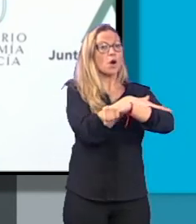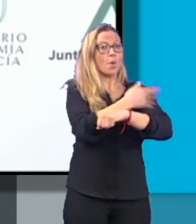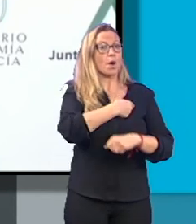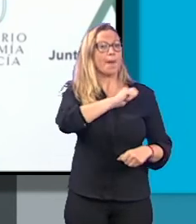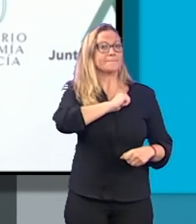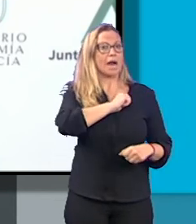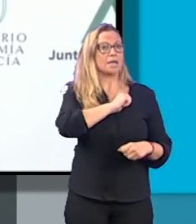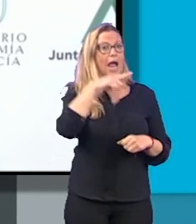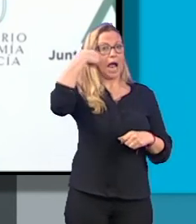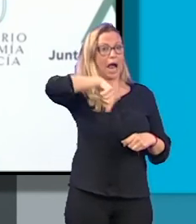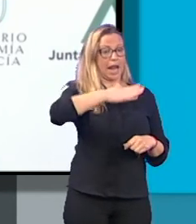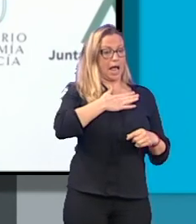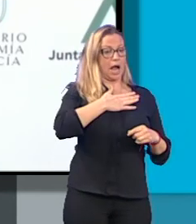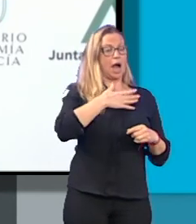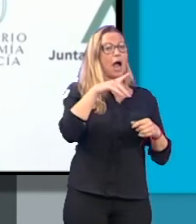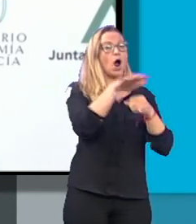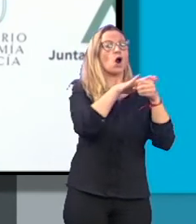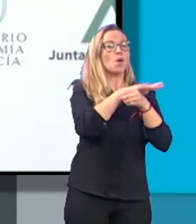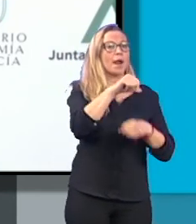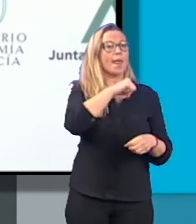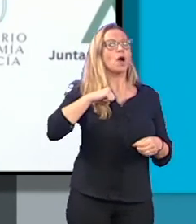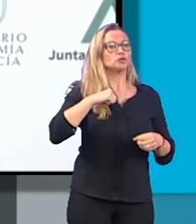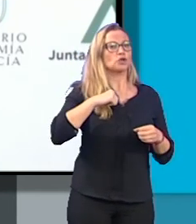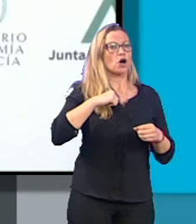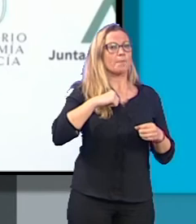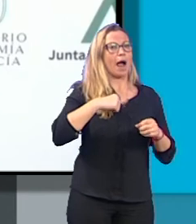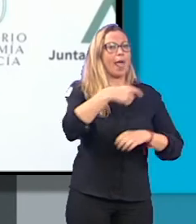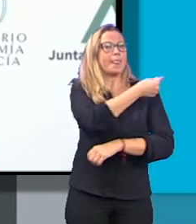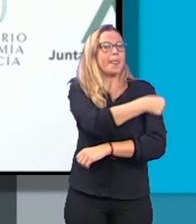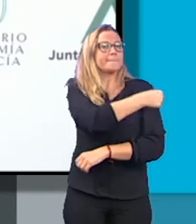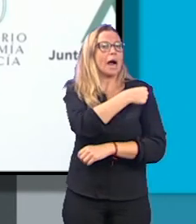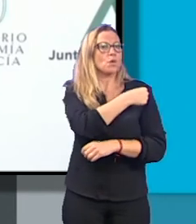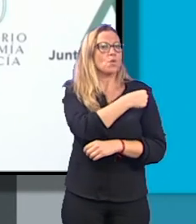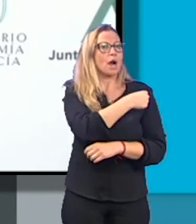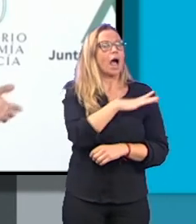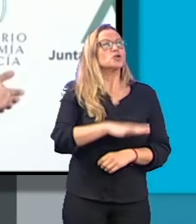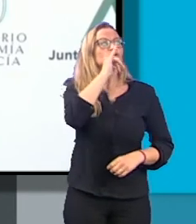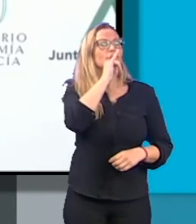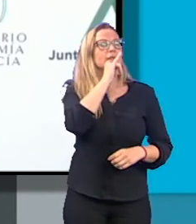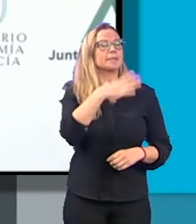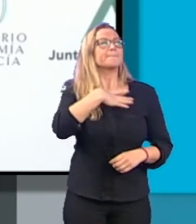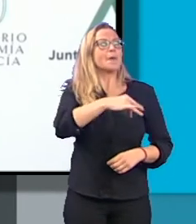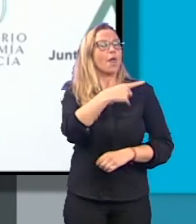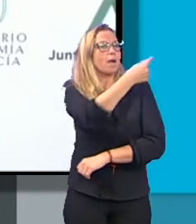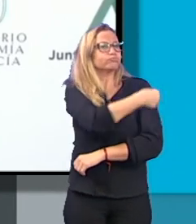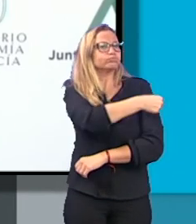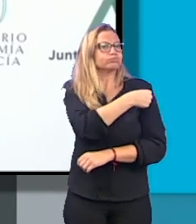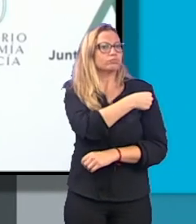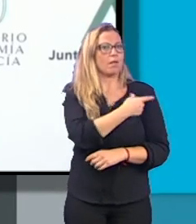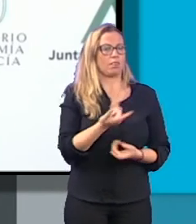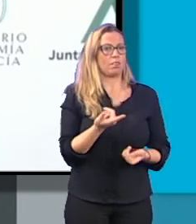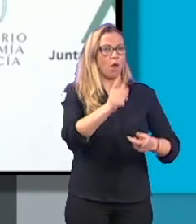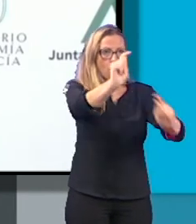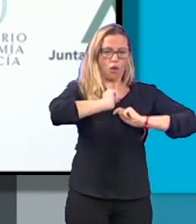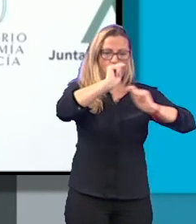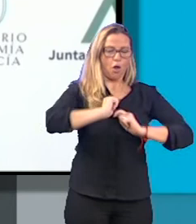España nos garantice a las comunidades autónomas el suministro suficiente de vacunas para que podamos inmunizar al mayor porcentaje de población.